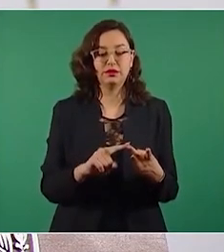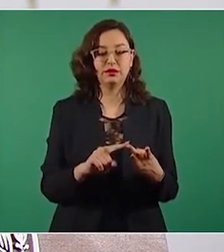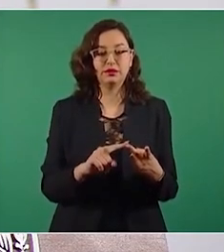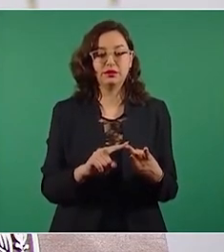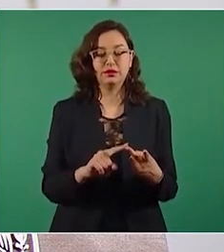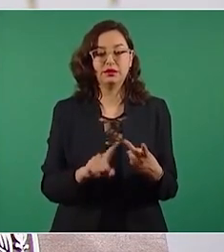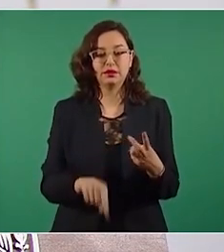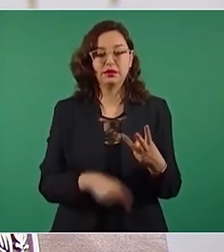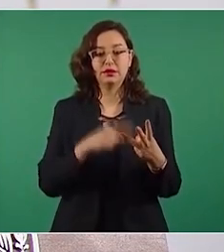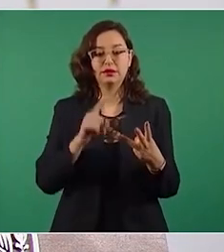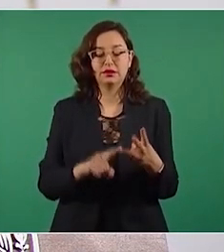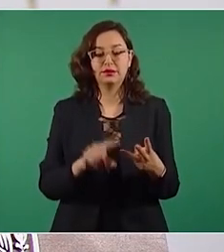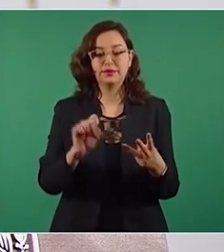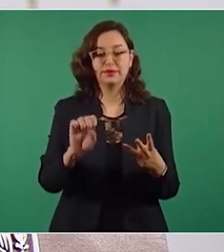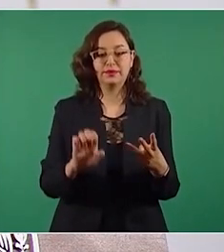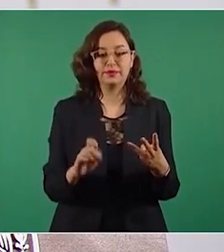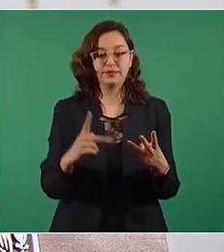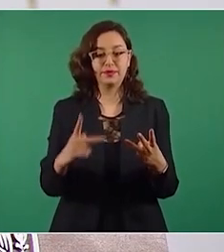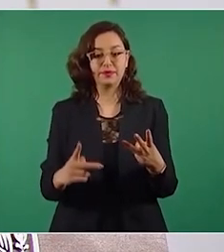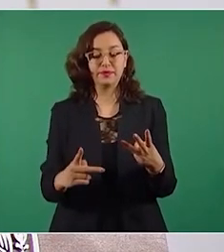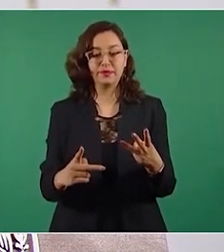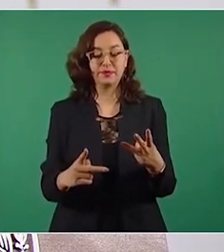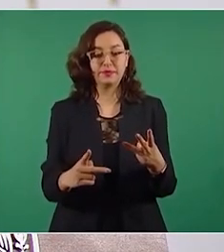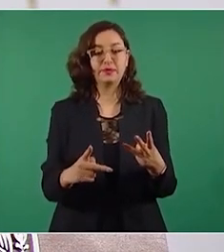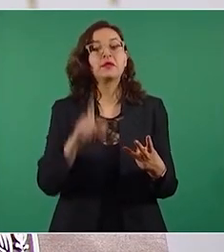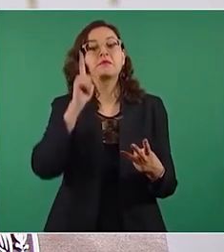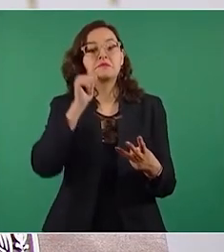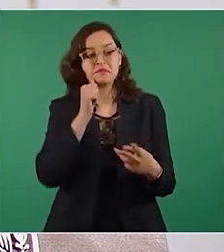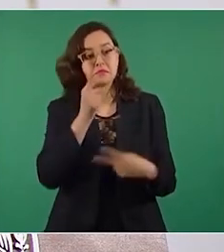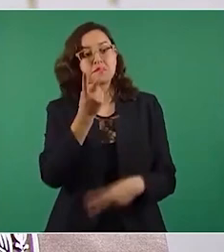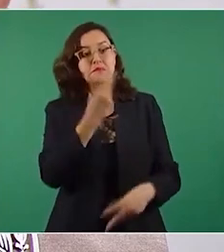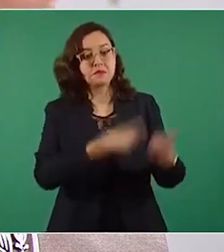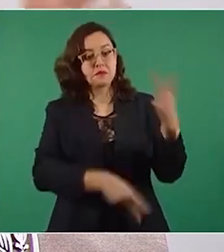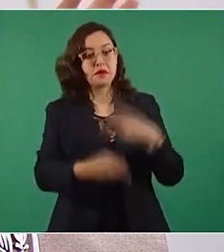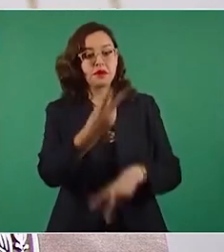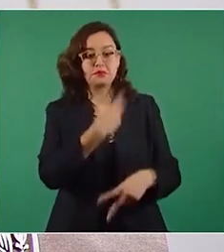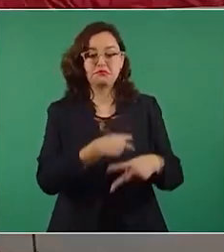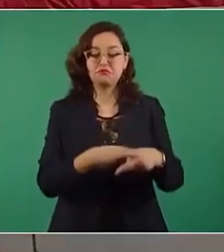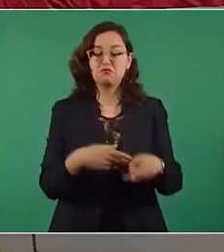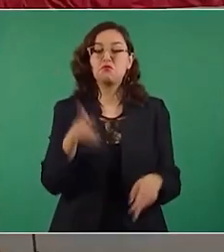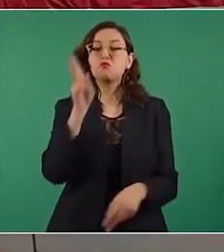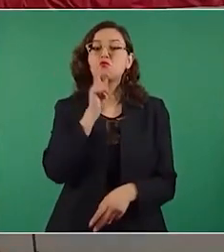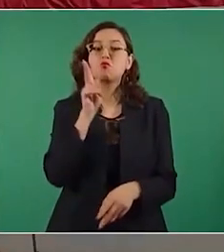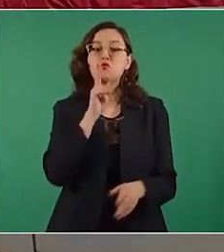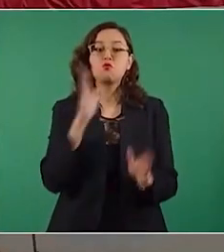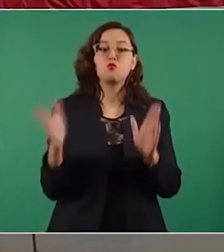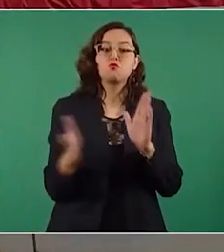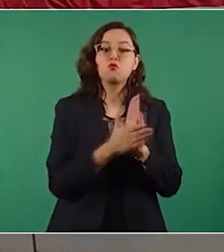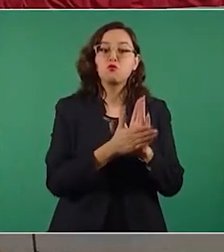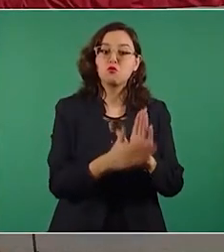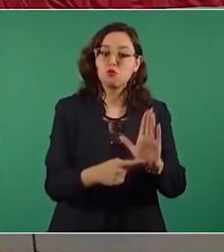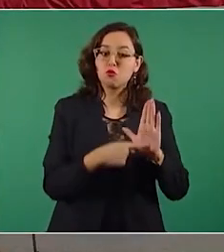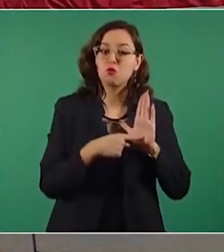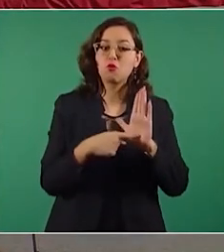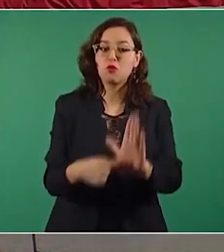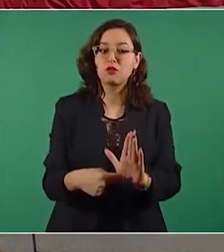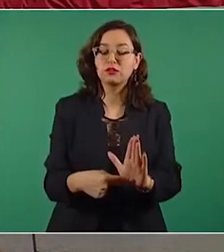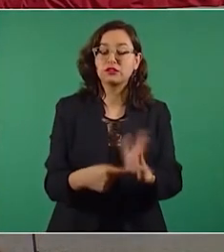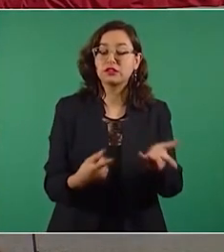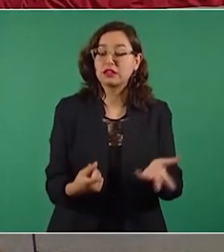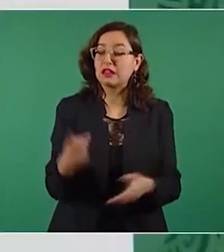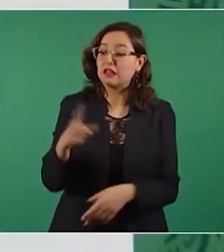y de la CEP para probar el daño que causa